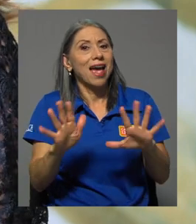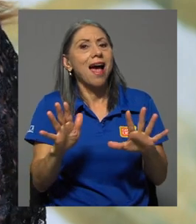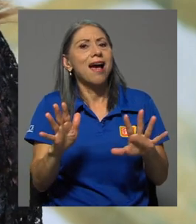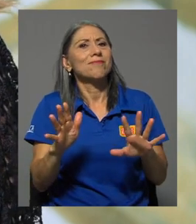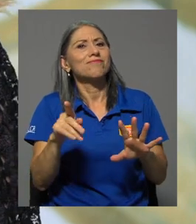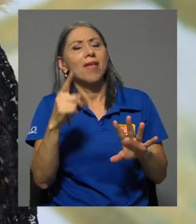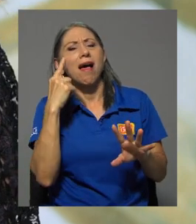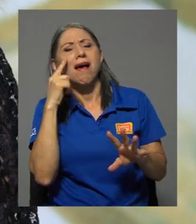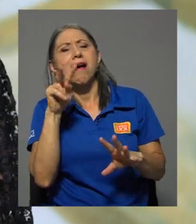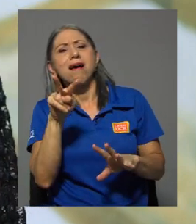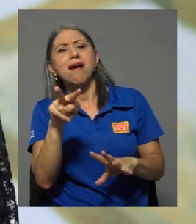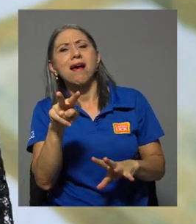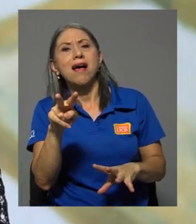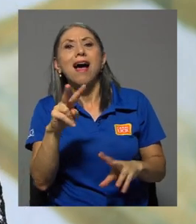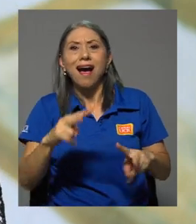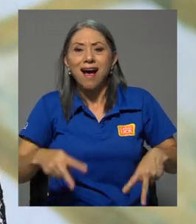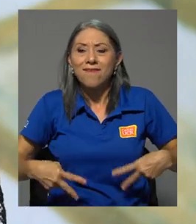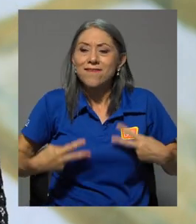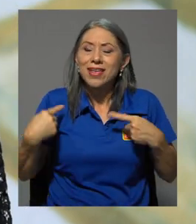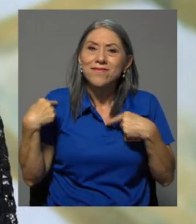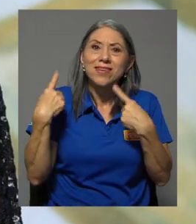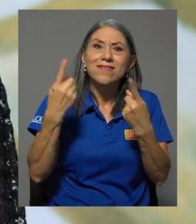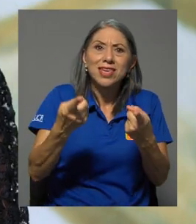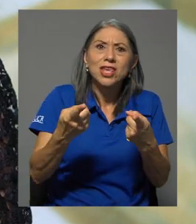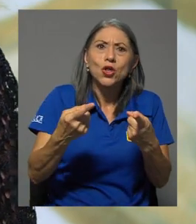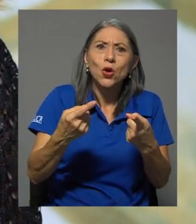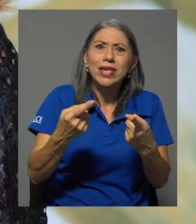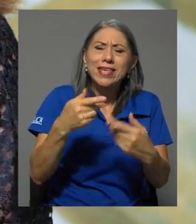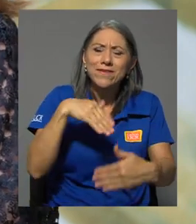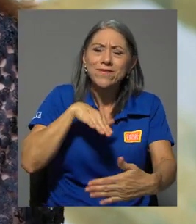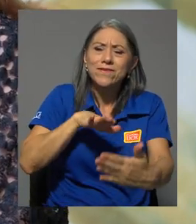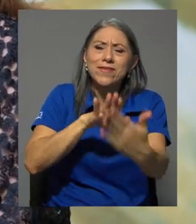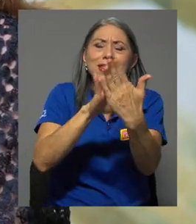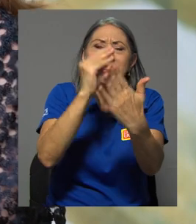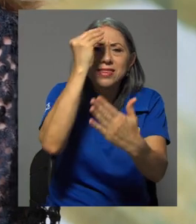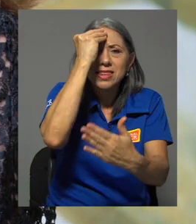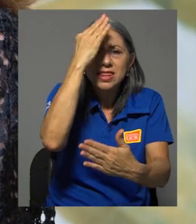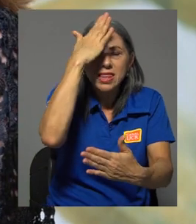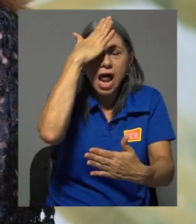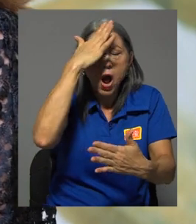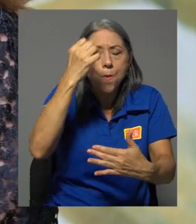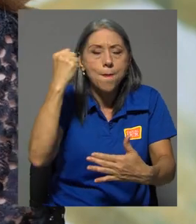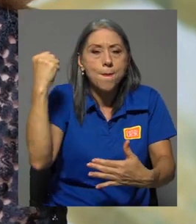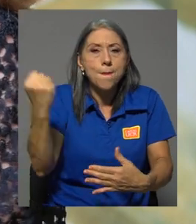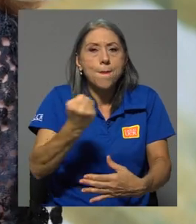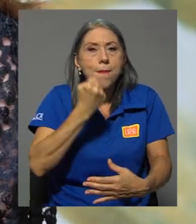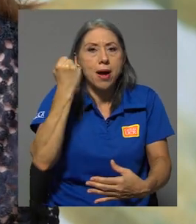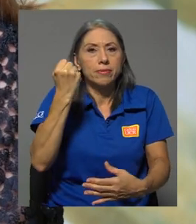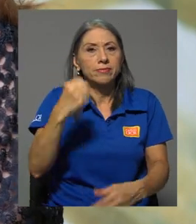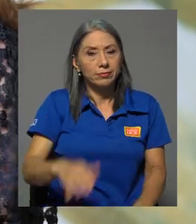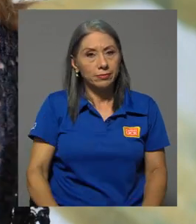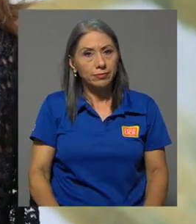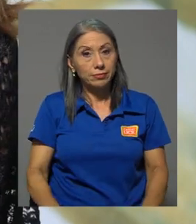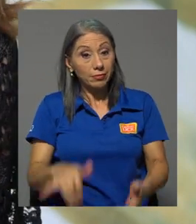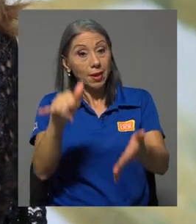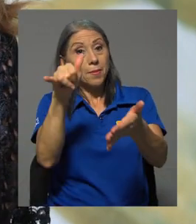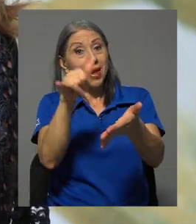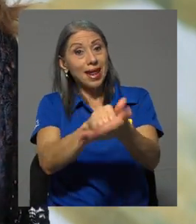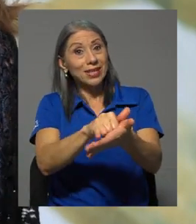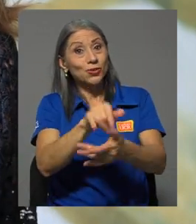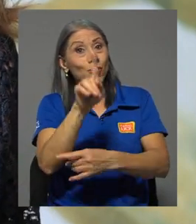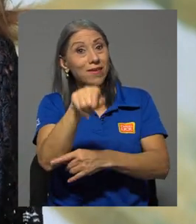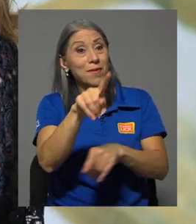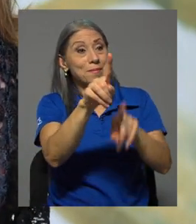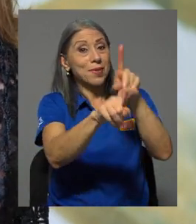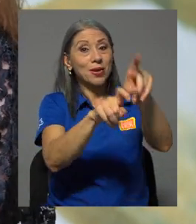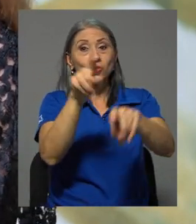haber vivido y sobrevivido un trauma grande. Entonces, para eso, para llegar a eso, hay que preguntarle a